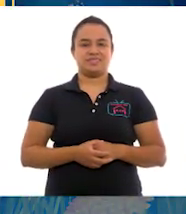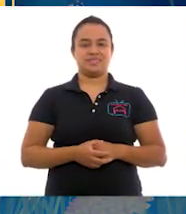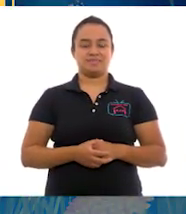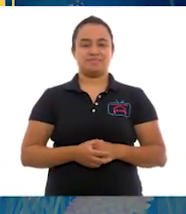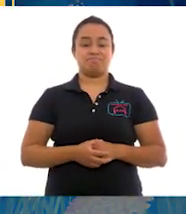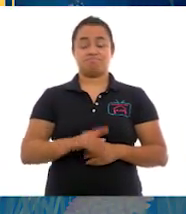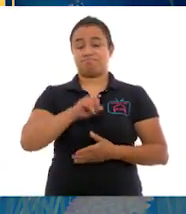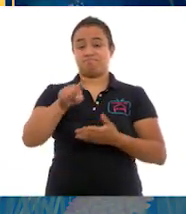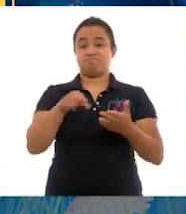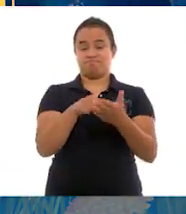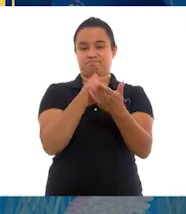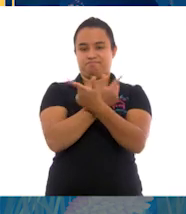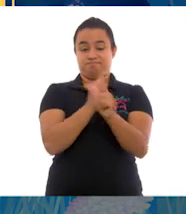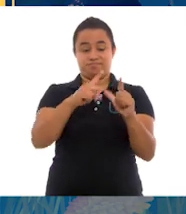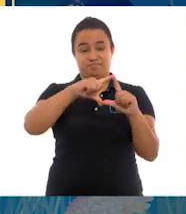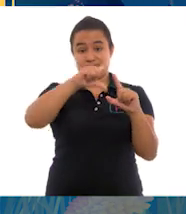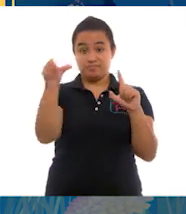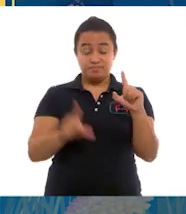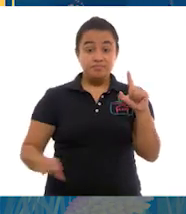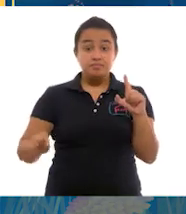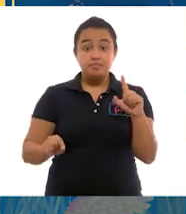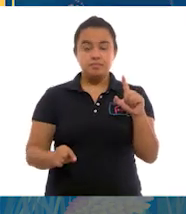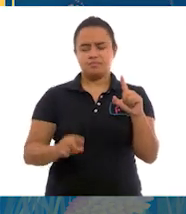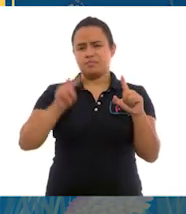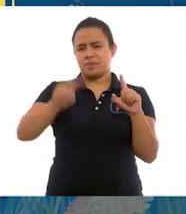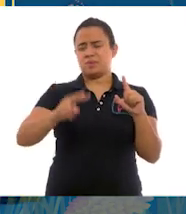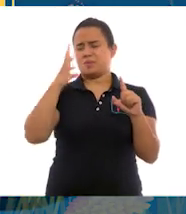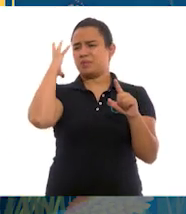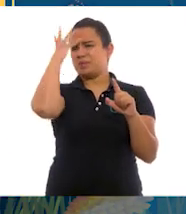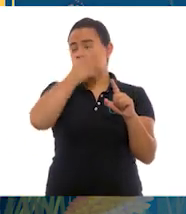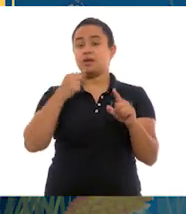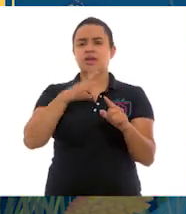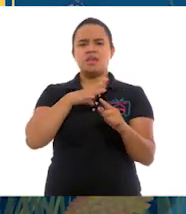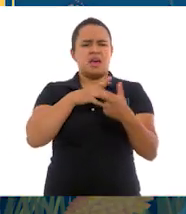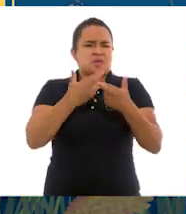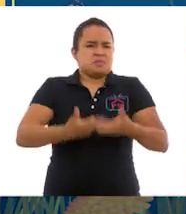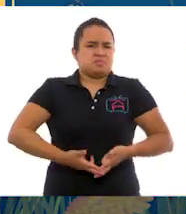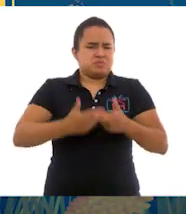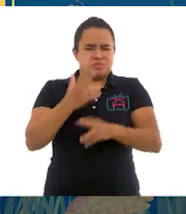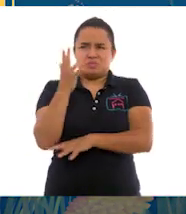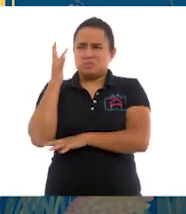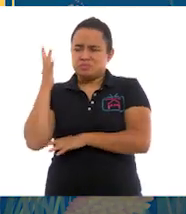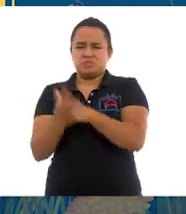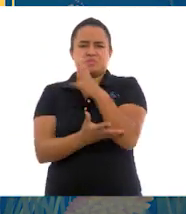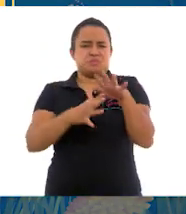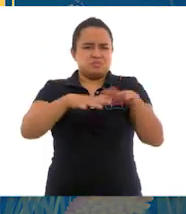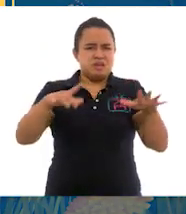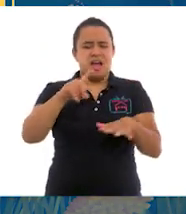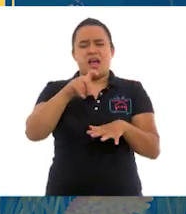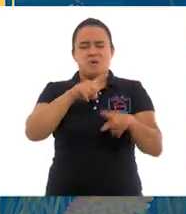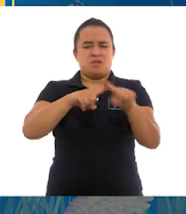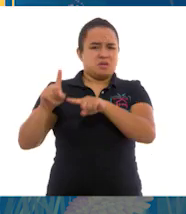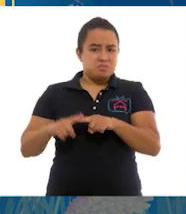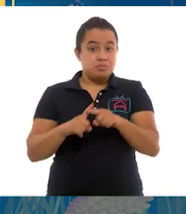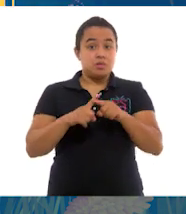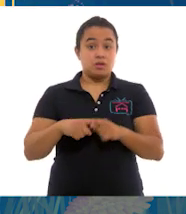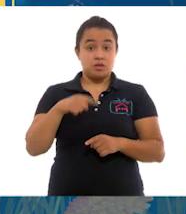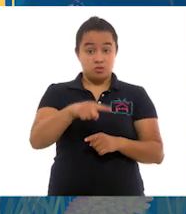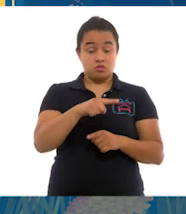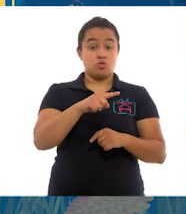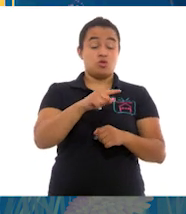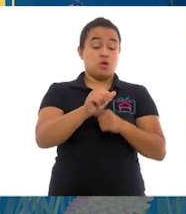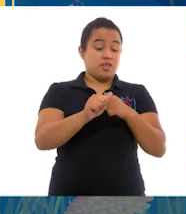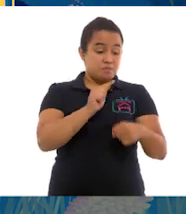Cualquier parte del territorio mexicano es hermosa y rica en ecosistemas. Su flora y su fauna hacen a México un